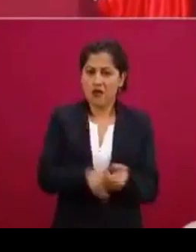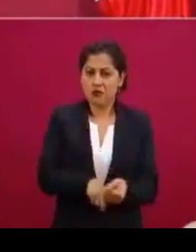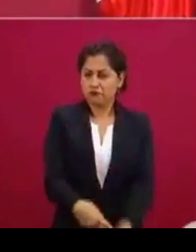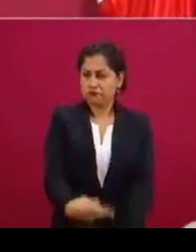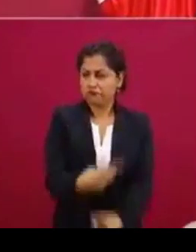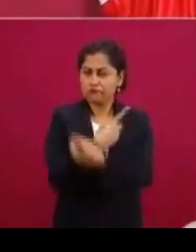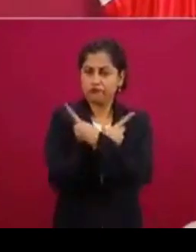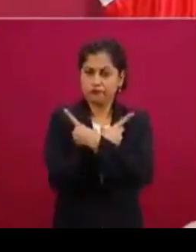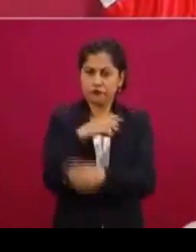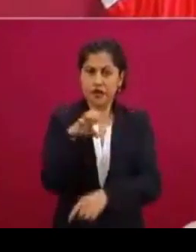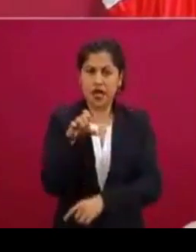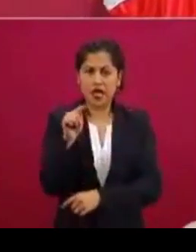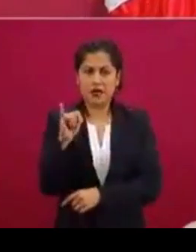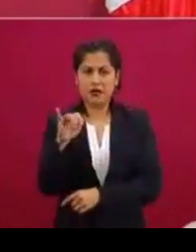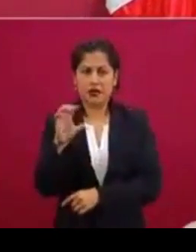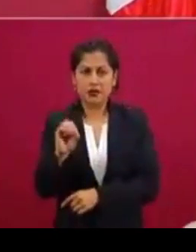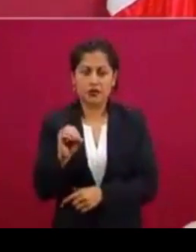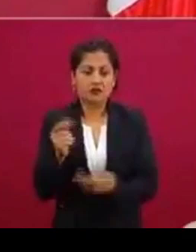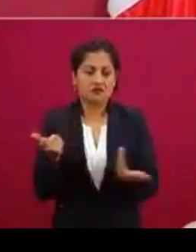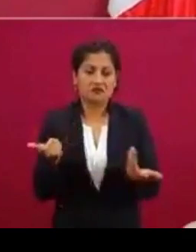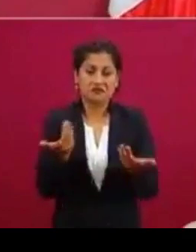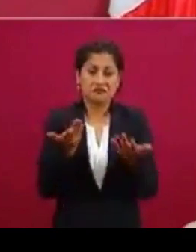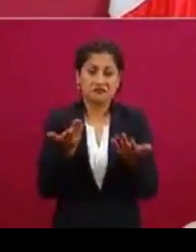Estamos muy lejos de eso.